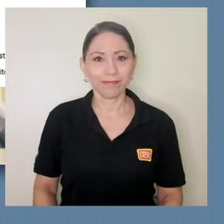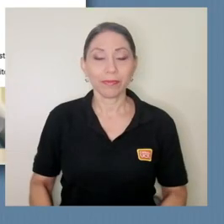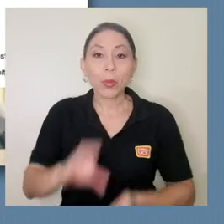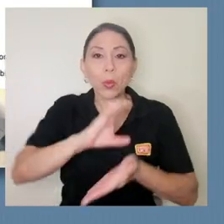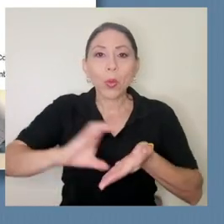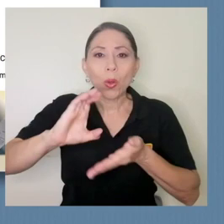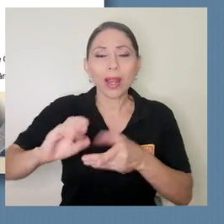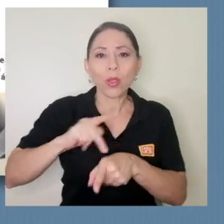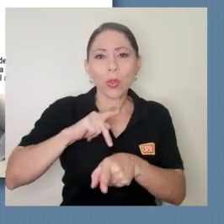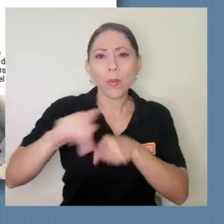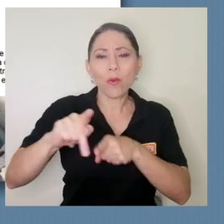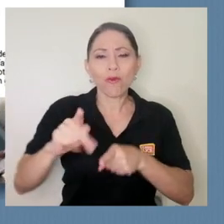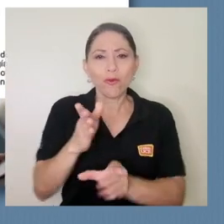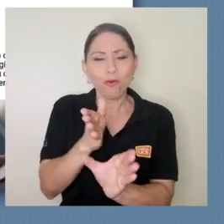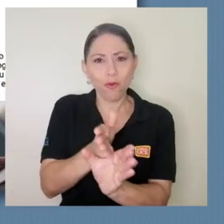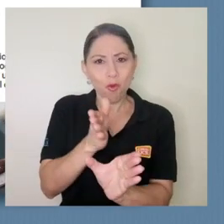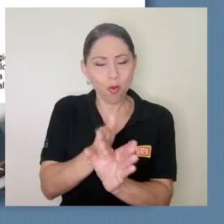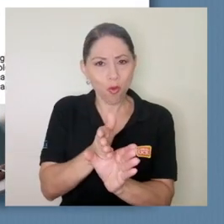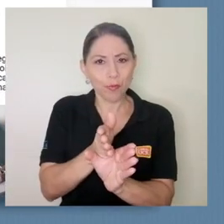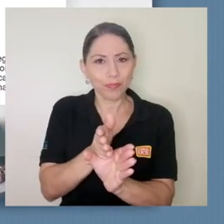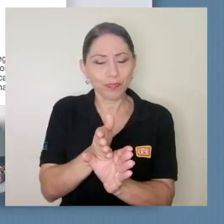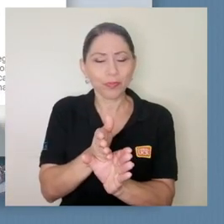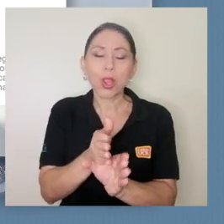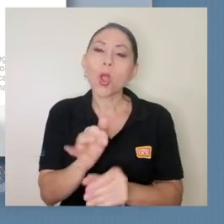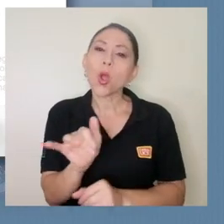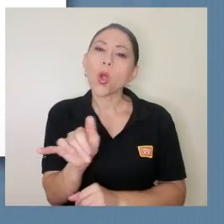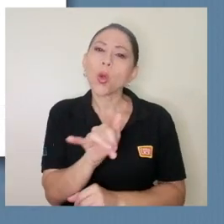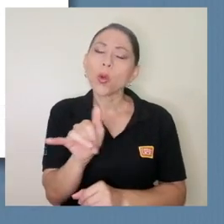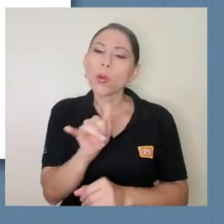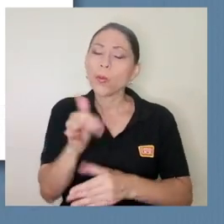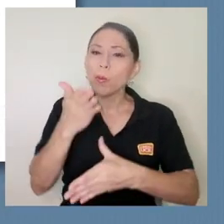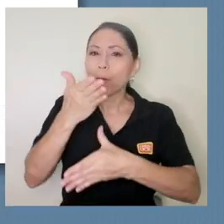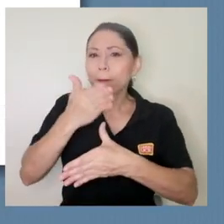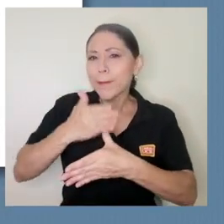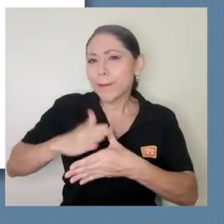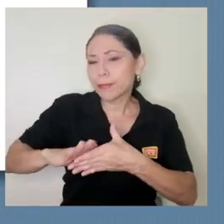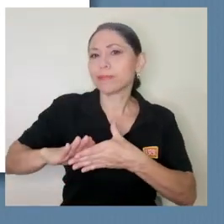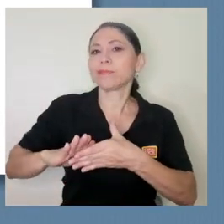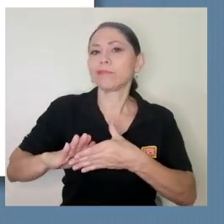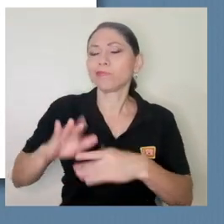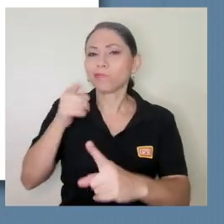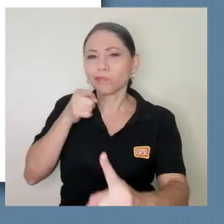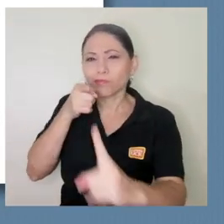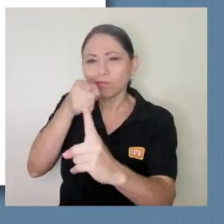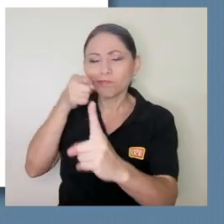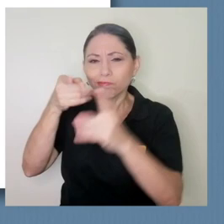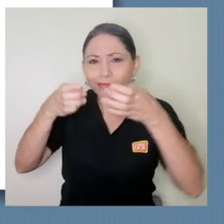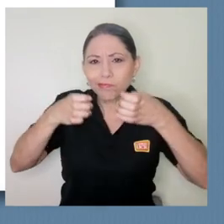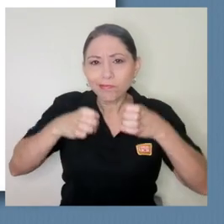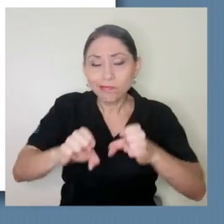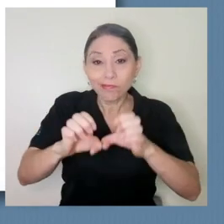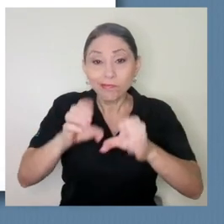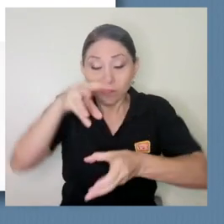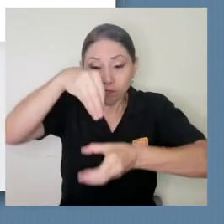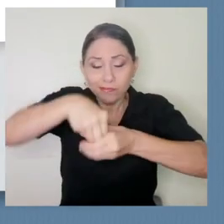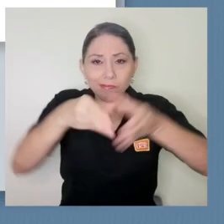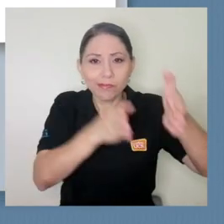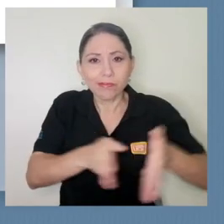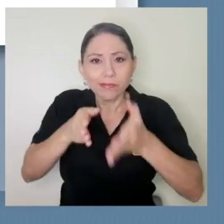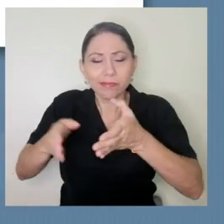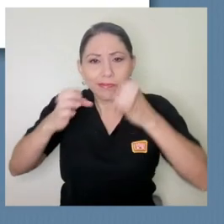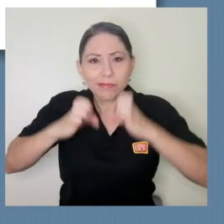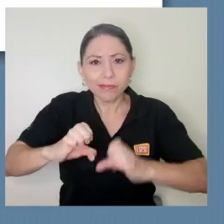El Colegio de Profesionales en Psicología tiene como parte de los objetivos estratégicos del Plan Estratégico